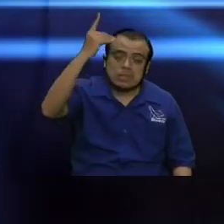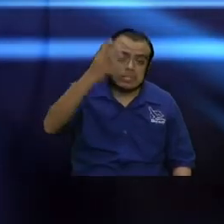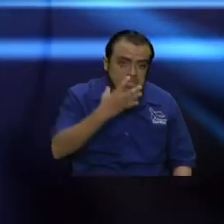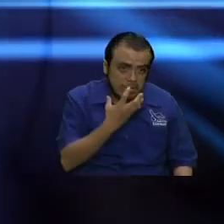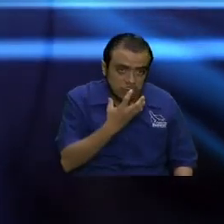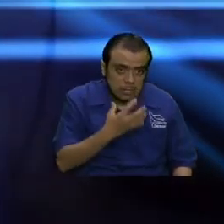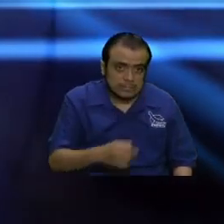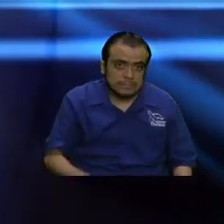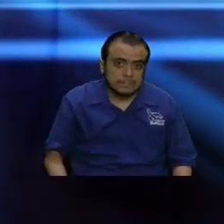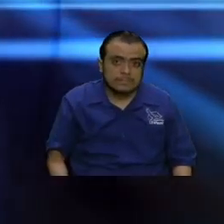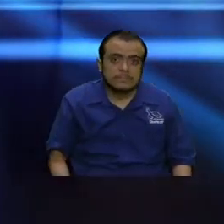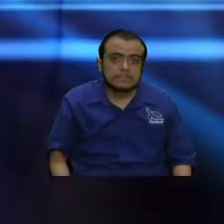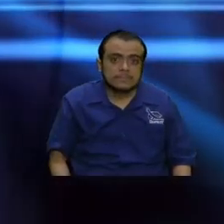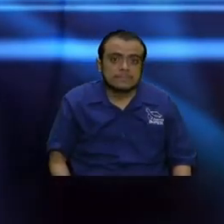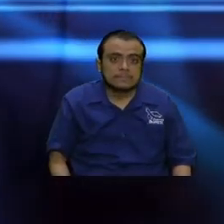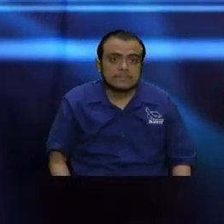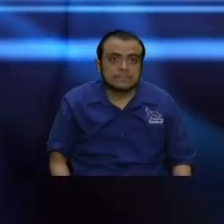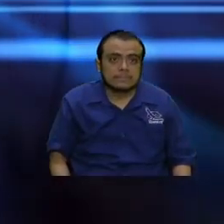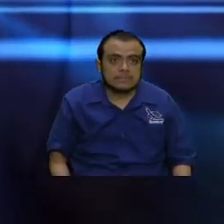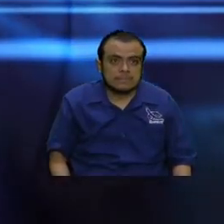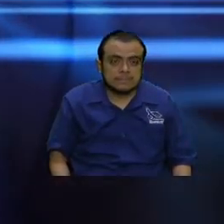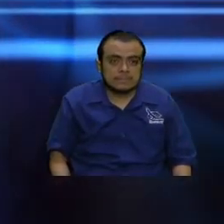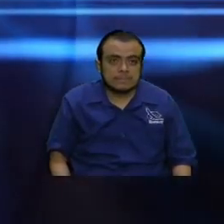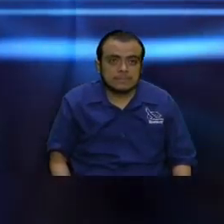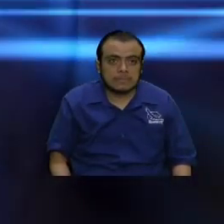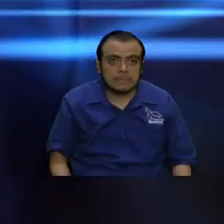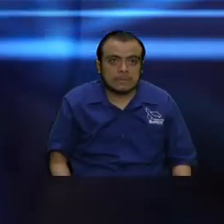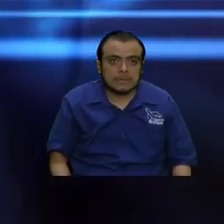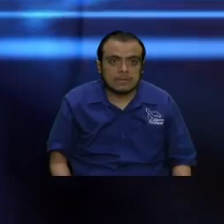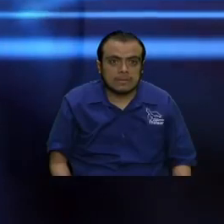entonces hermanos amados sinceramente